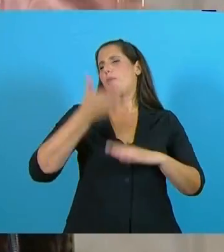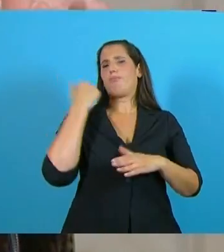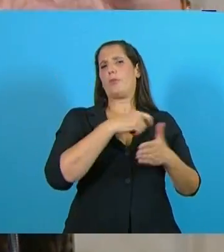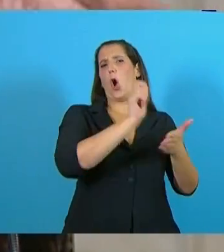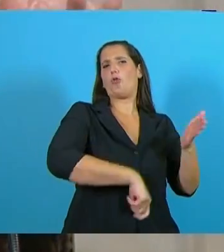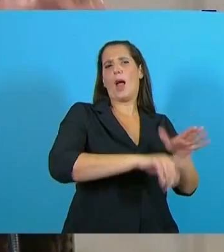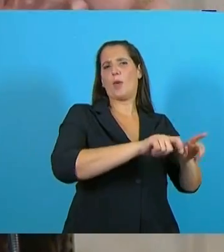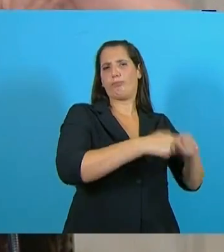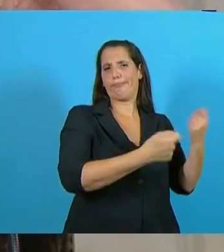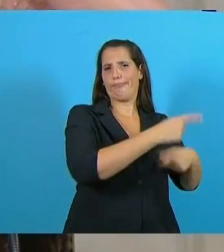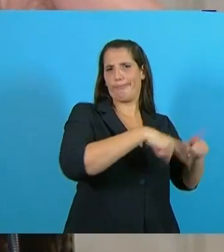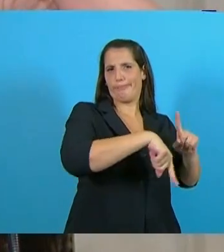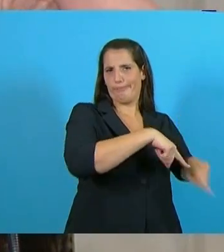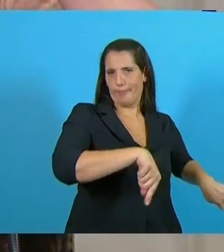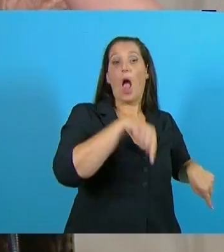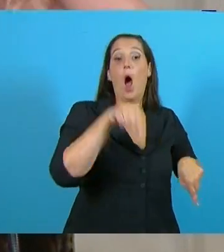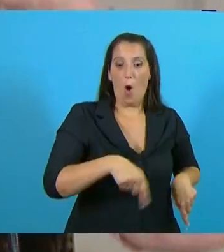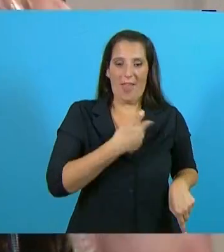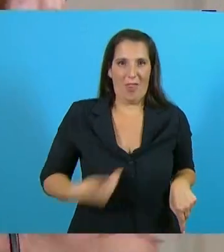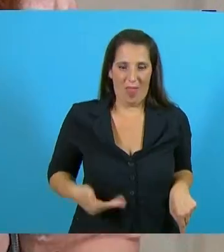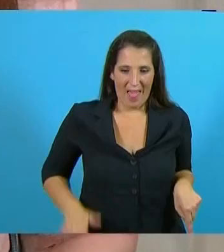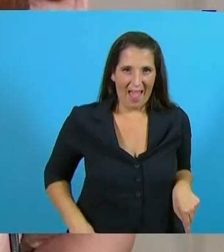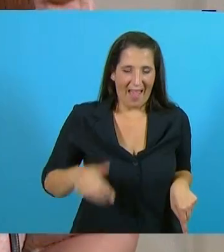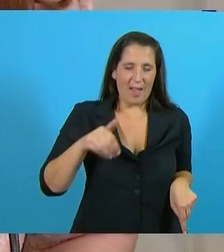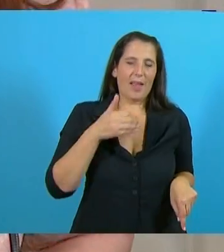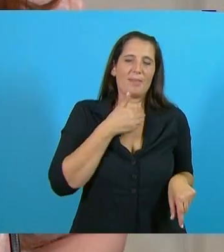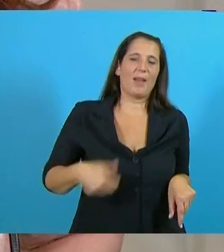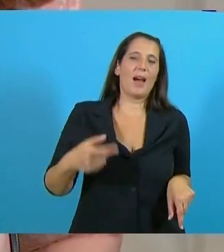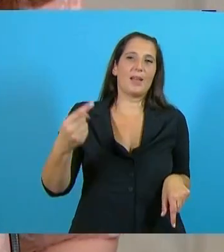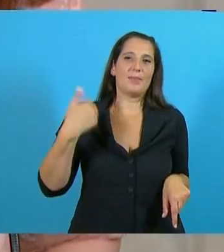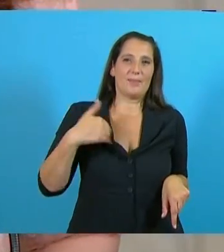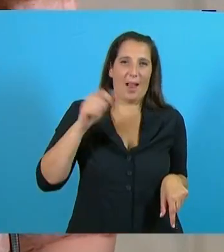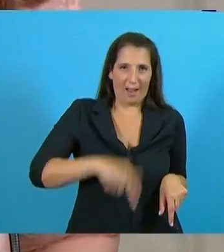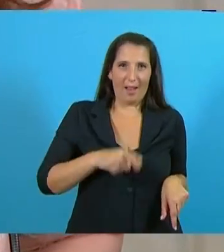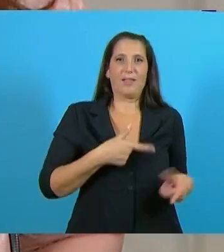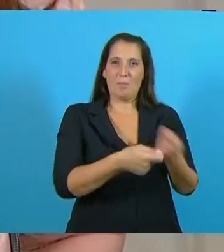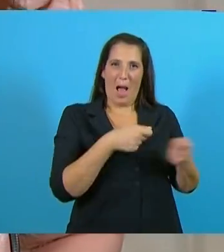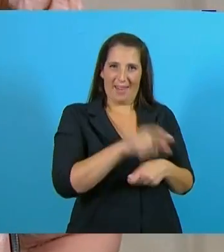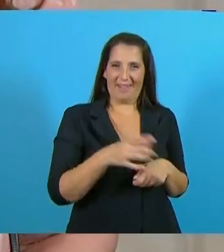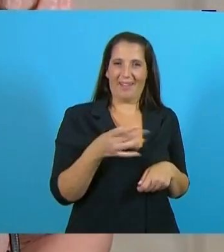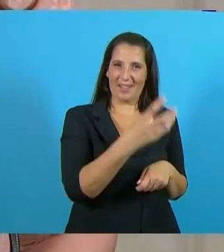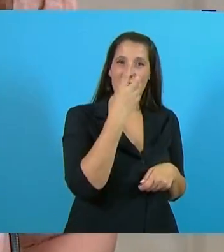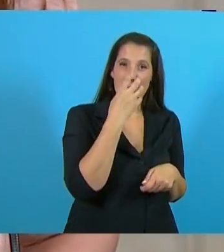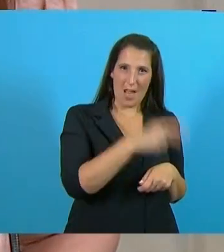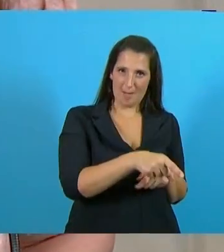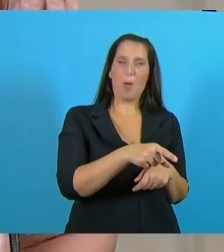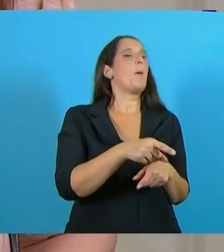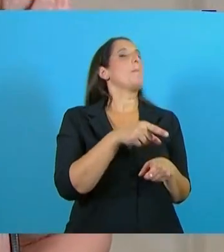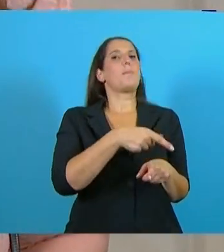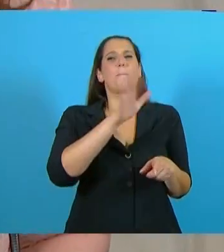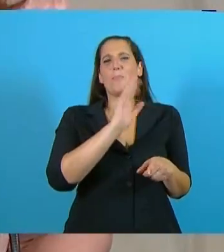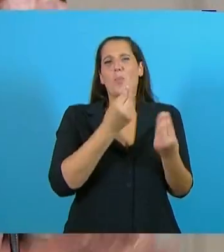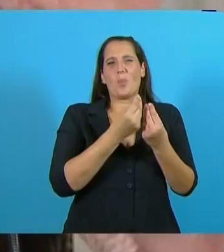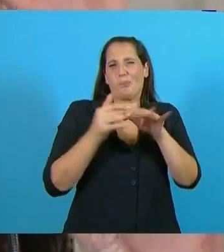hoy el Estado argentino administra el Sarmiento, que es de los que hemos renovado, el que transporta hacia el oeste, mayor cantidad